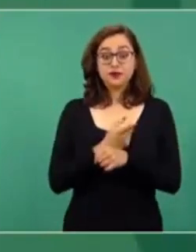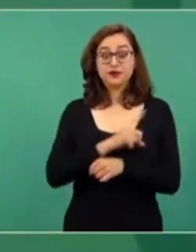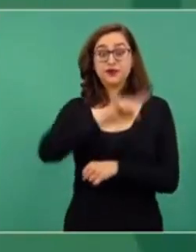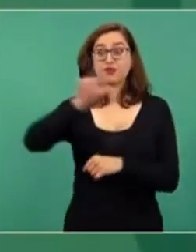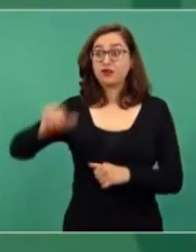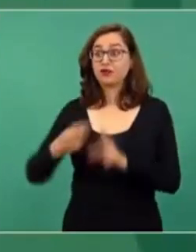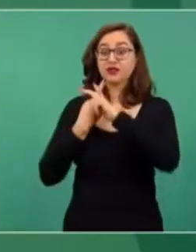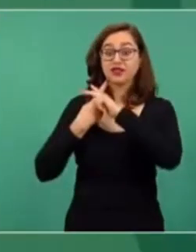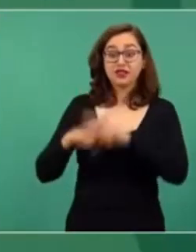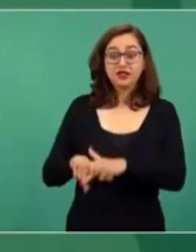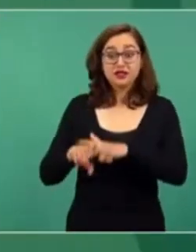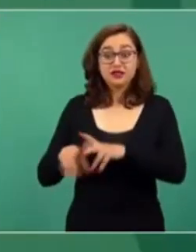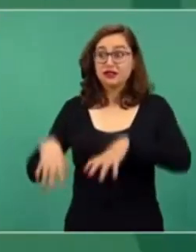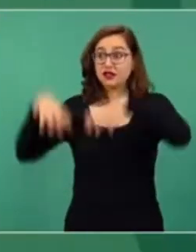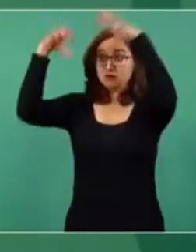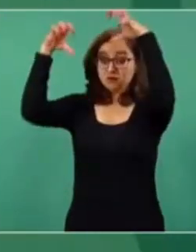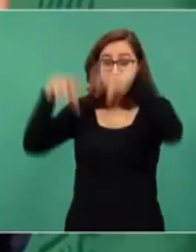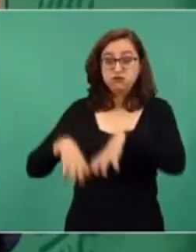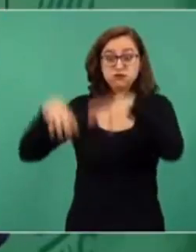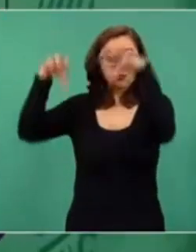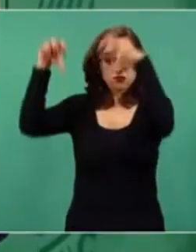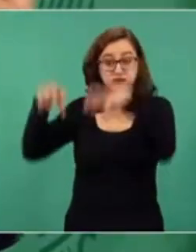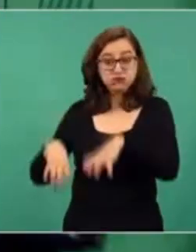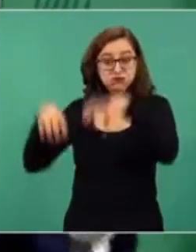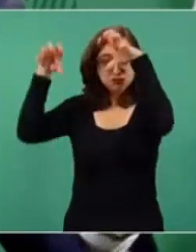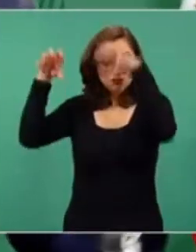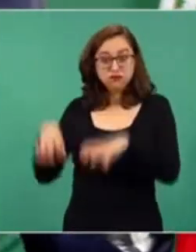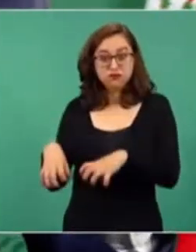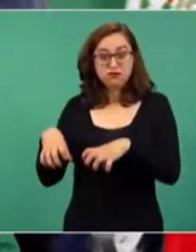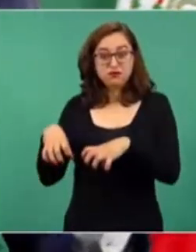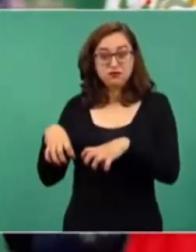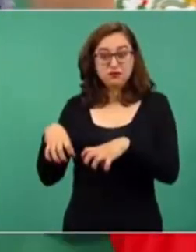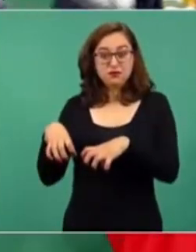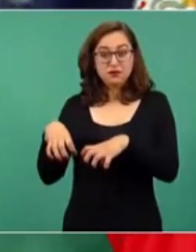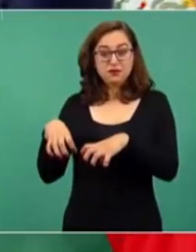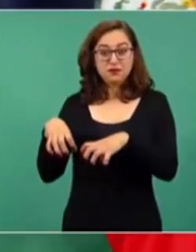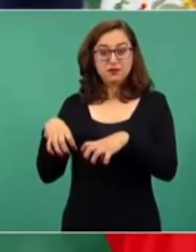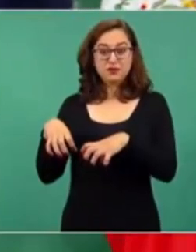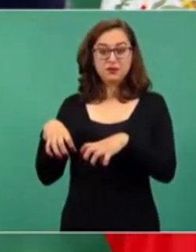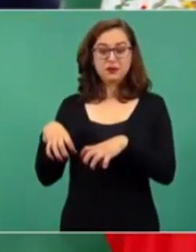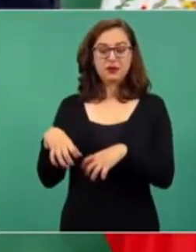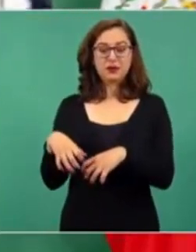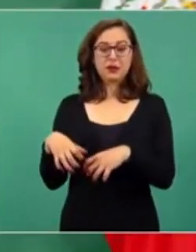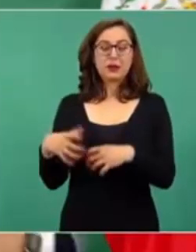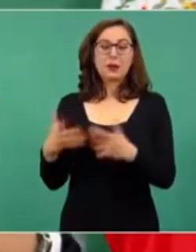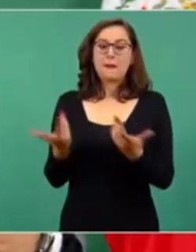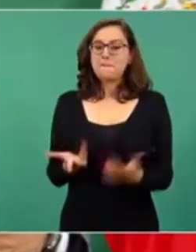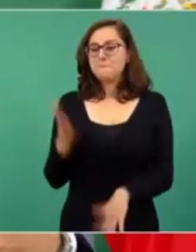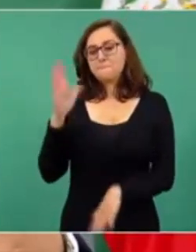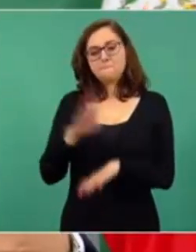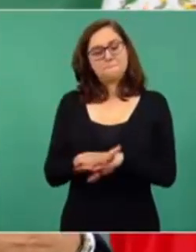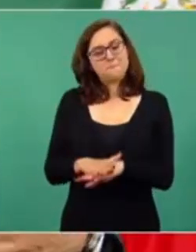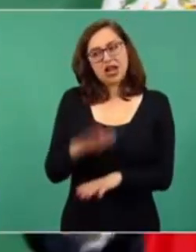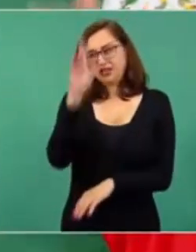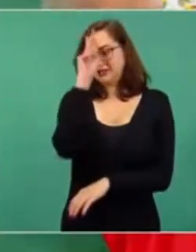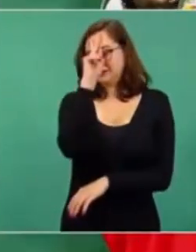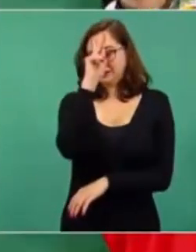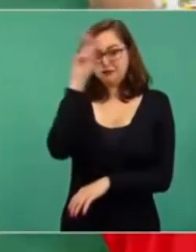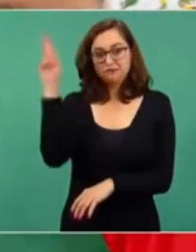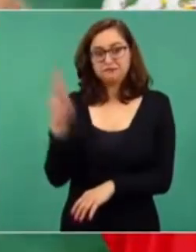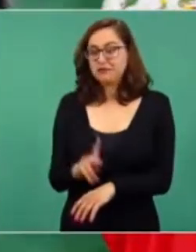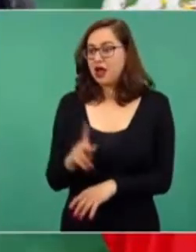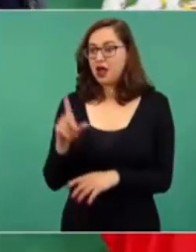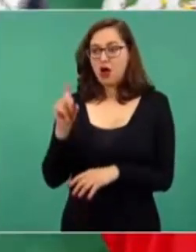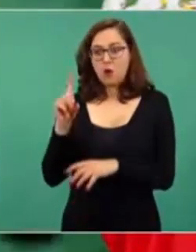se tenía que